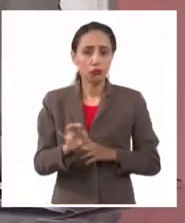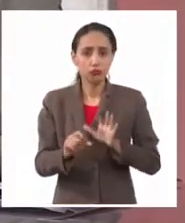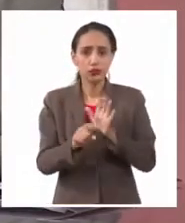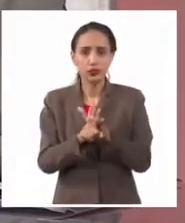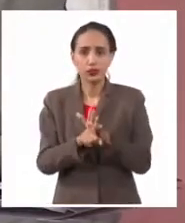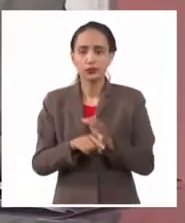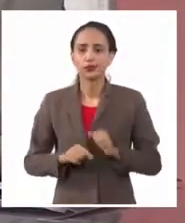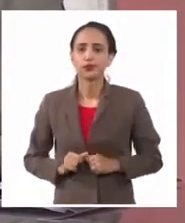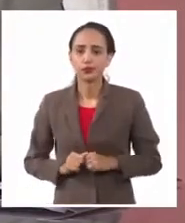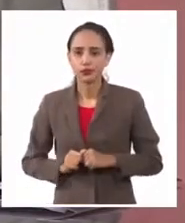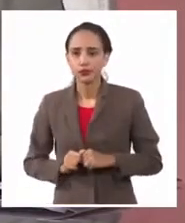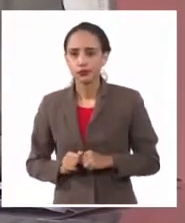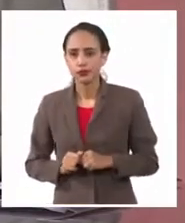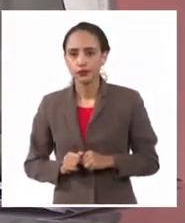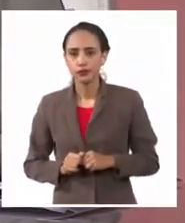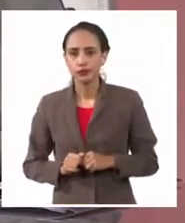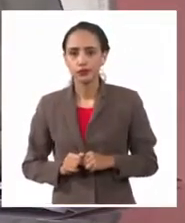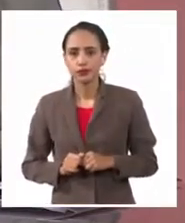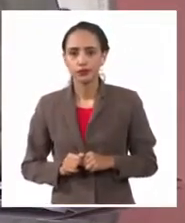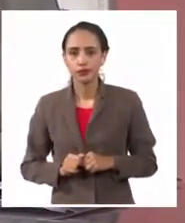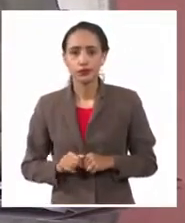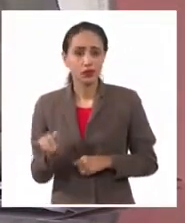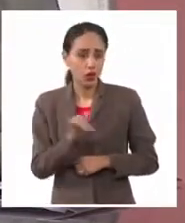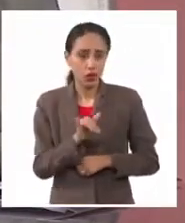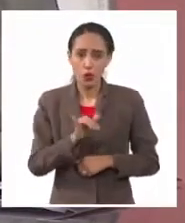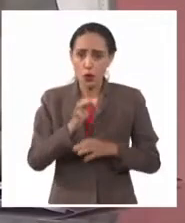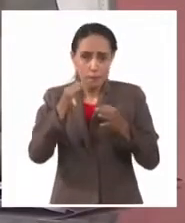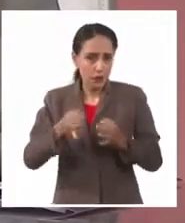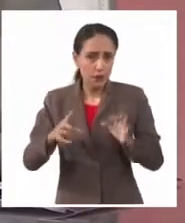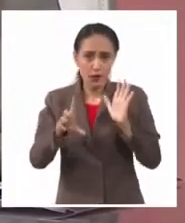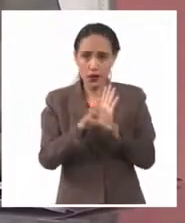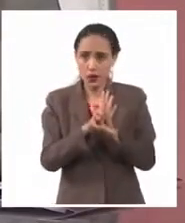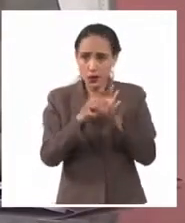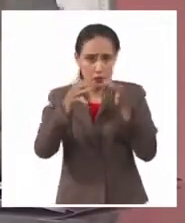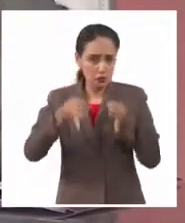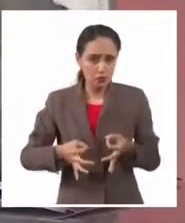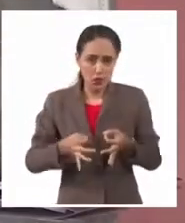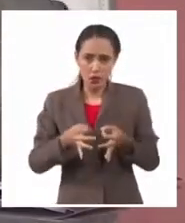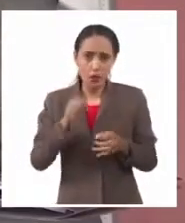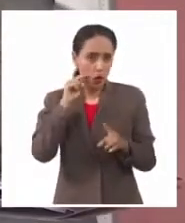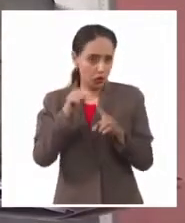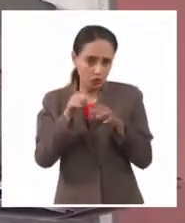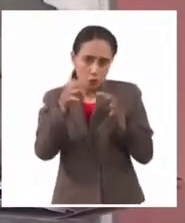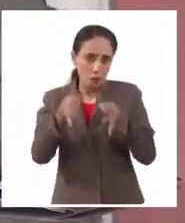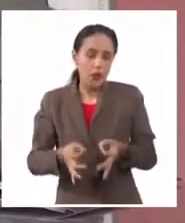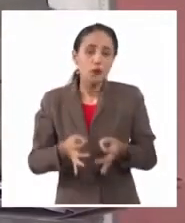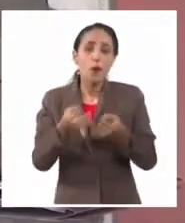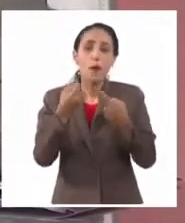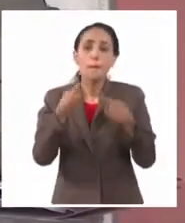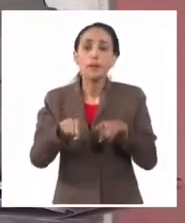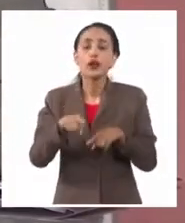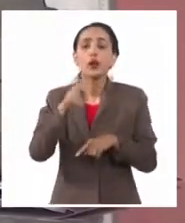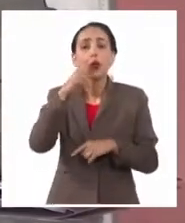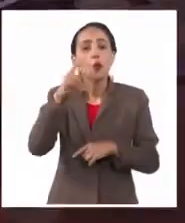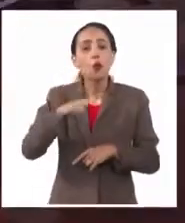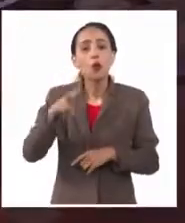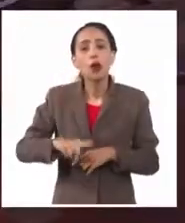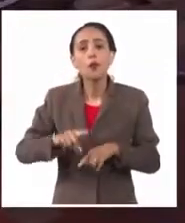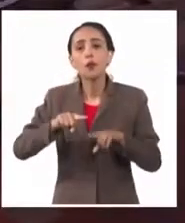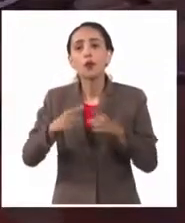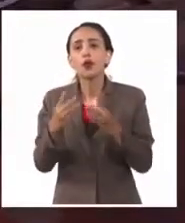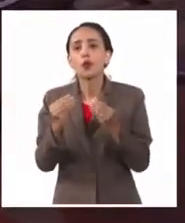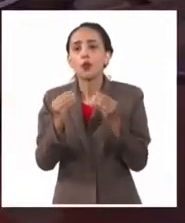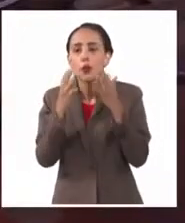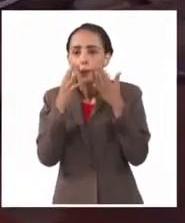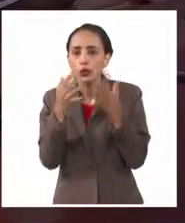del 20, de igual forma, son los mismos principios que están establecidos, pero bueno, buscamos, porque es importante